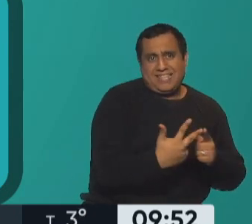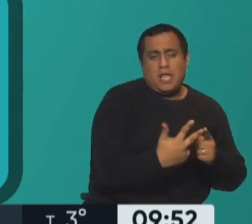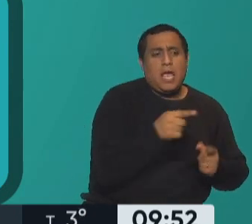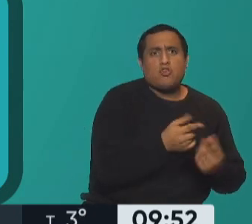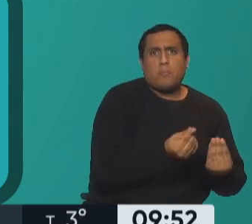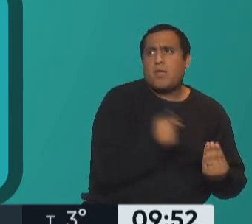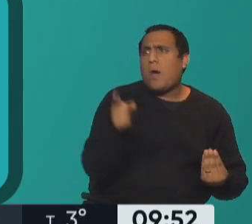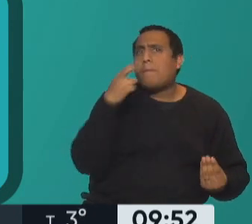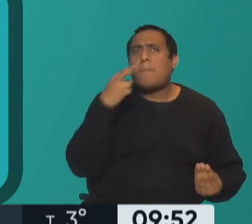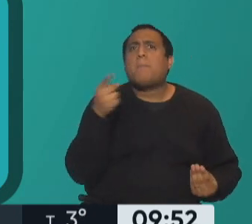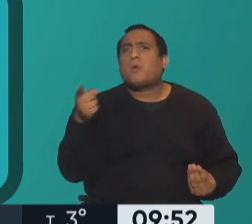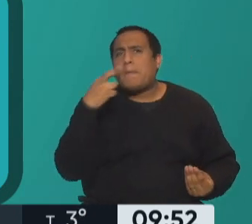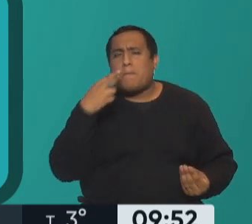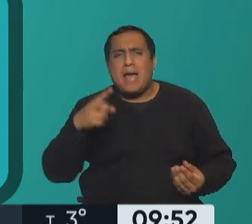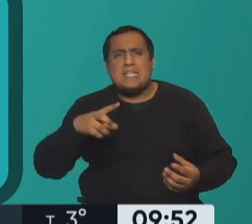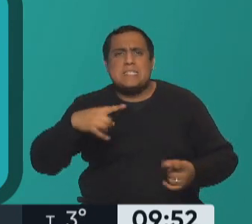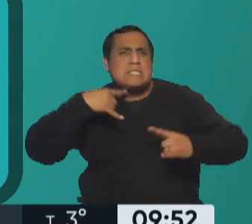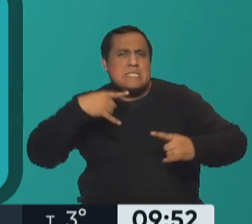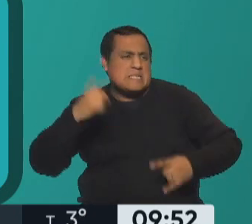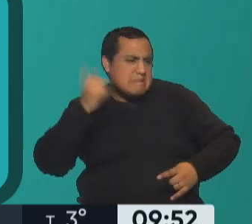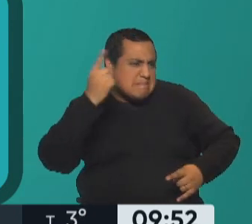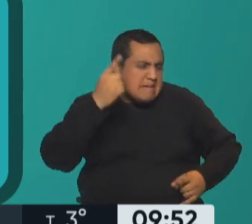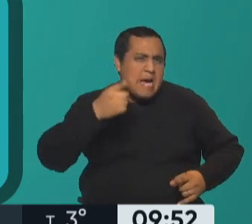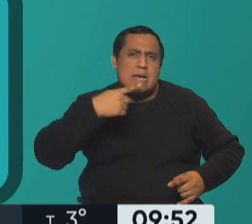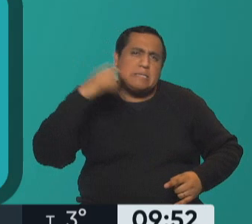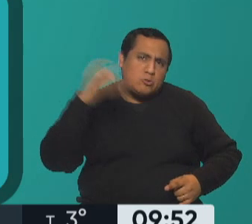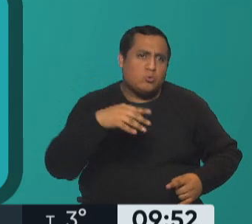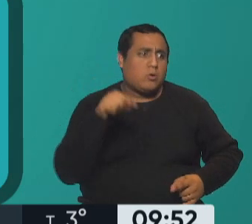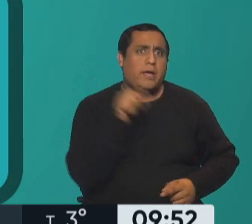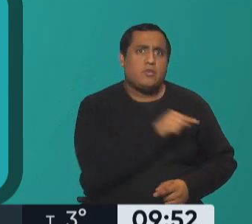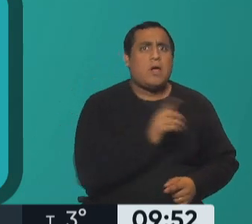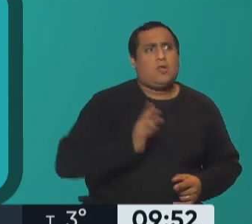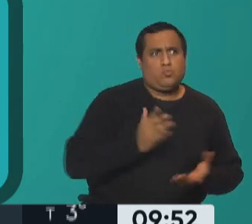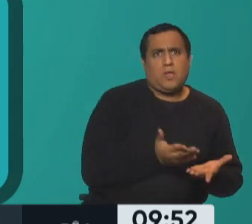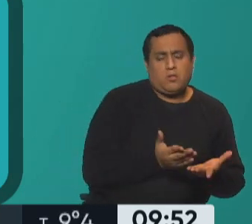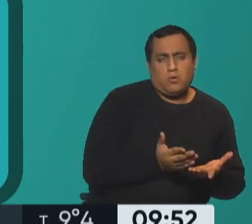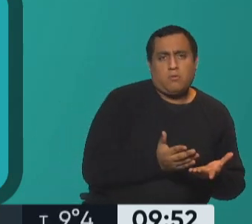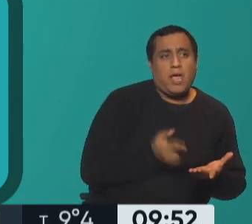gritos e insultos y los veo asustados esto es normal a mí me angustia mucho